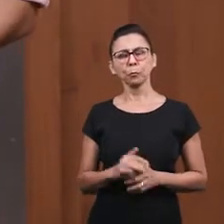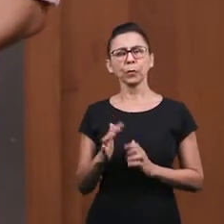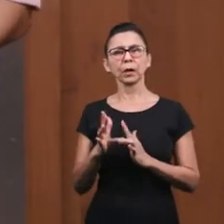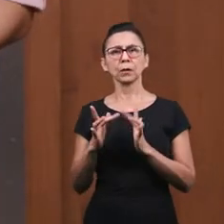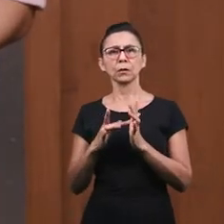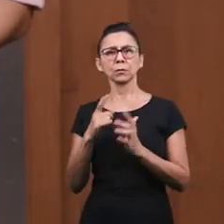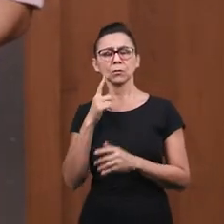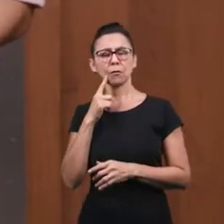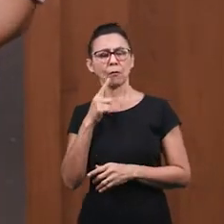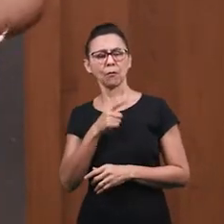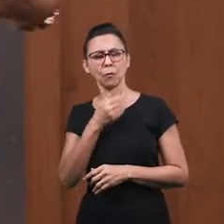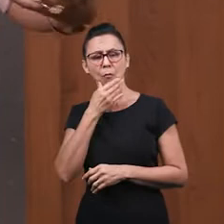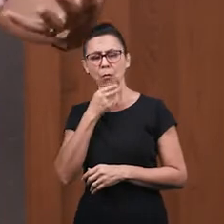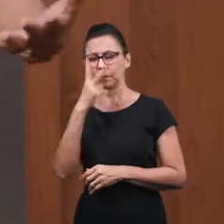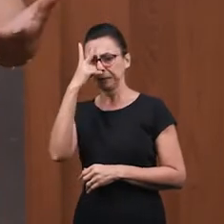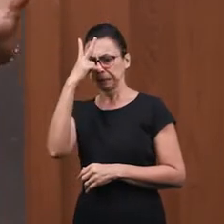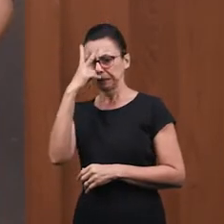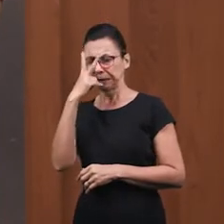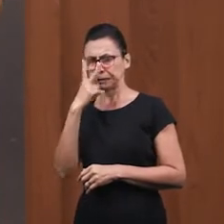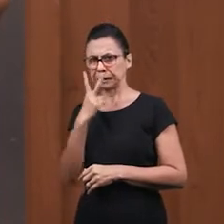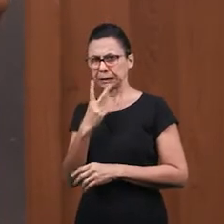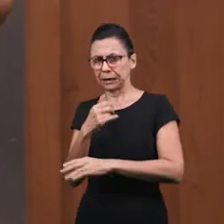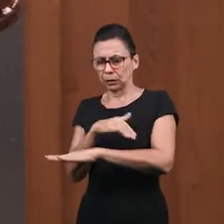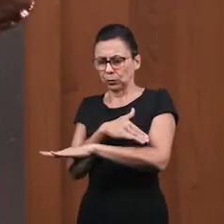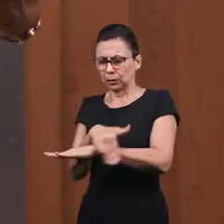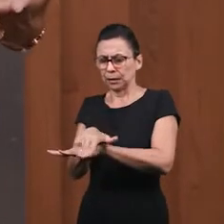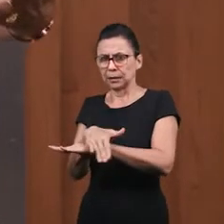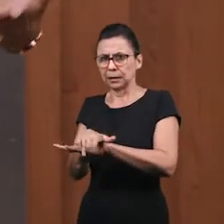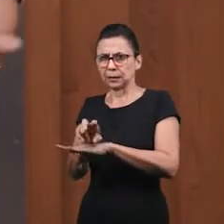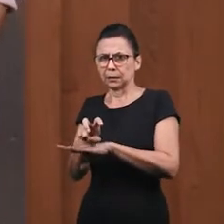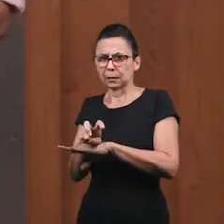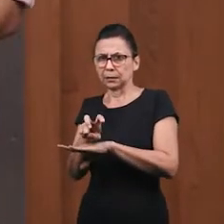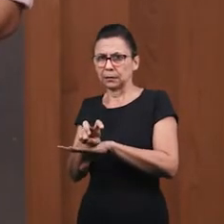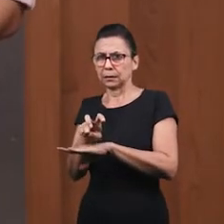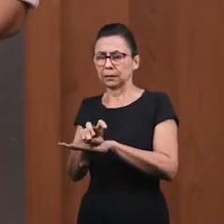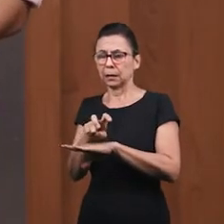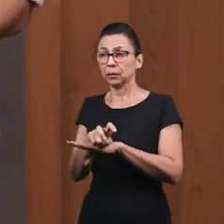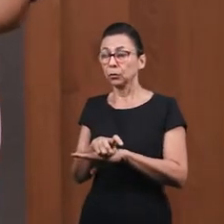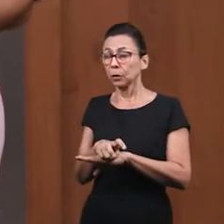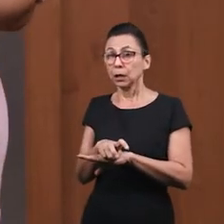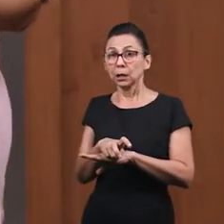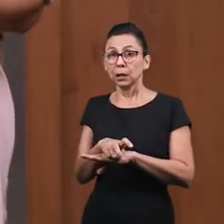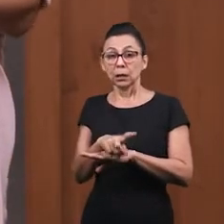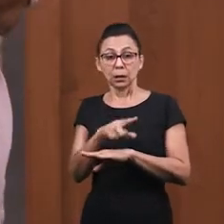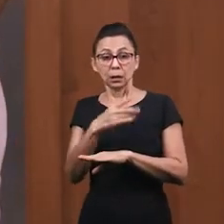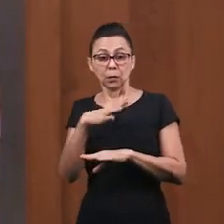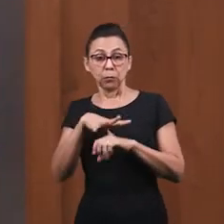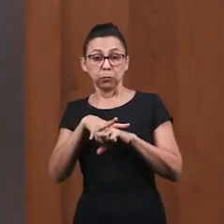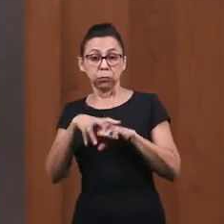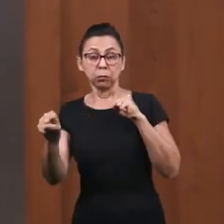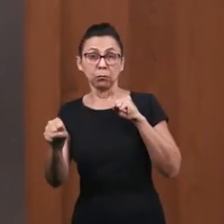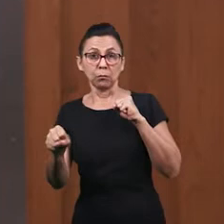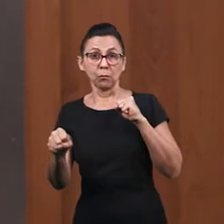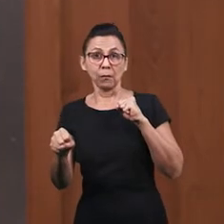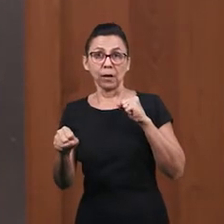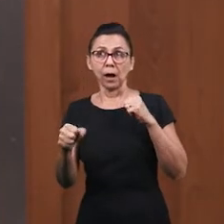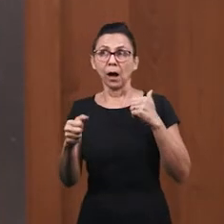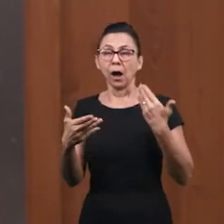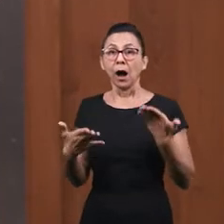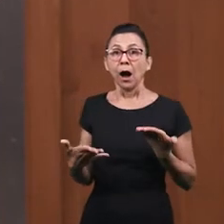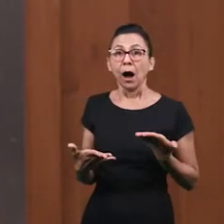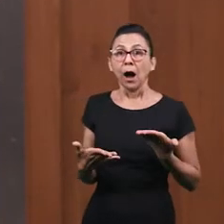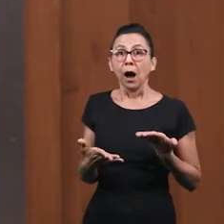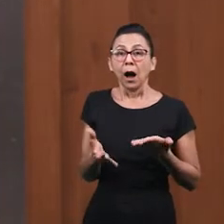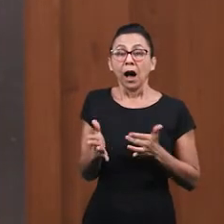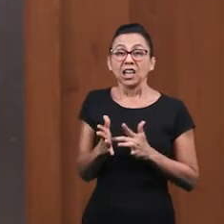ciego que estaba al borde del camino Y la multitud glorificaba a Dios De tal forma que la